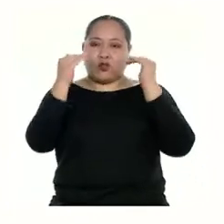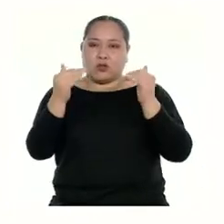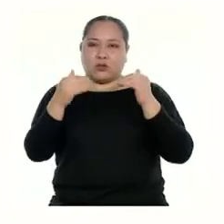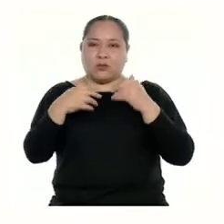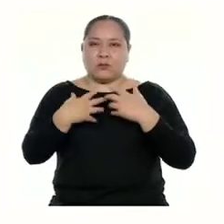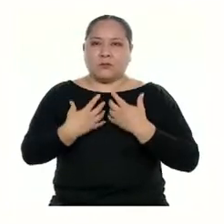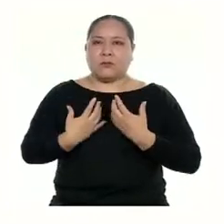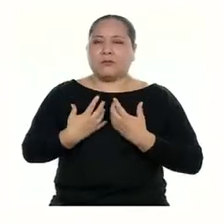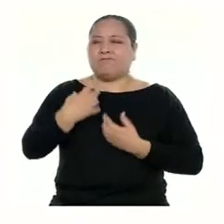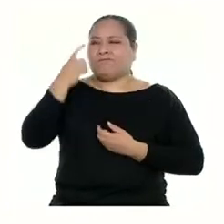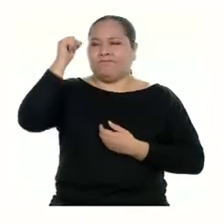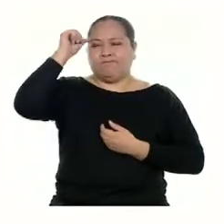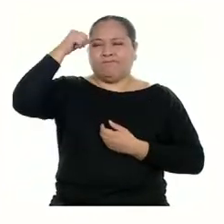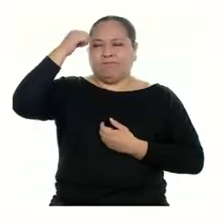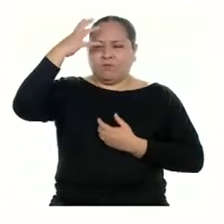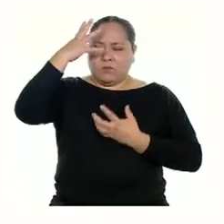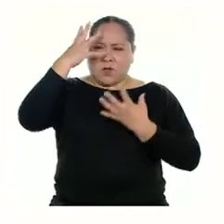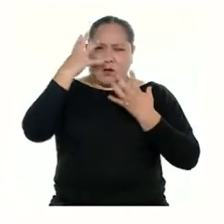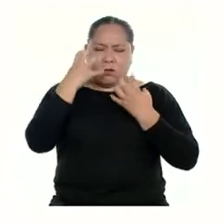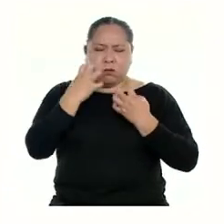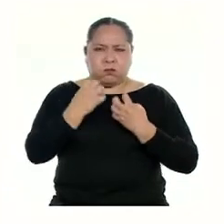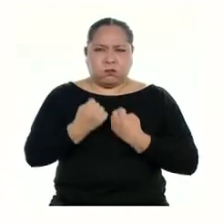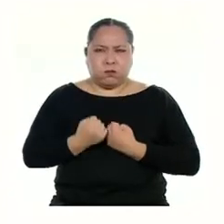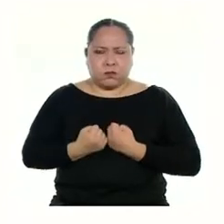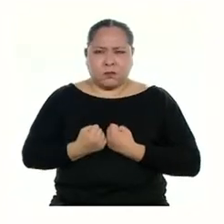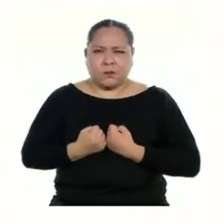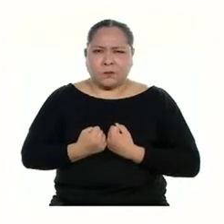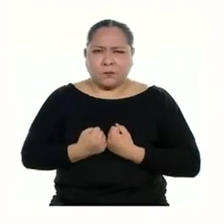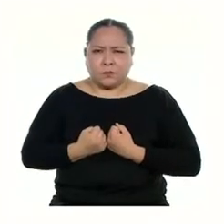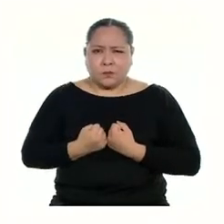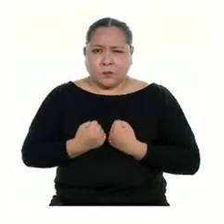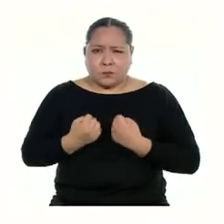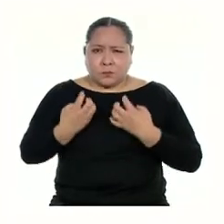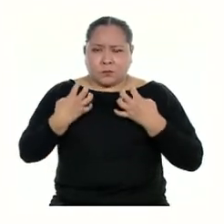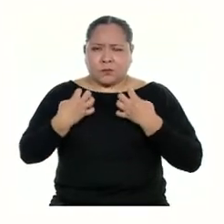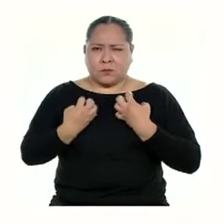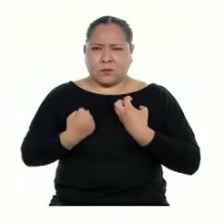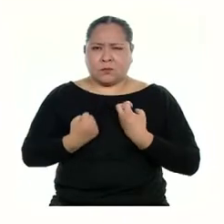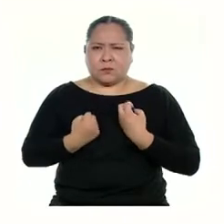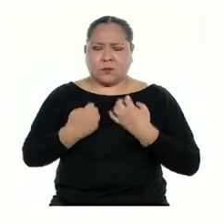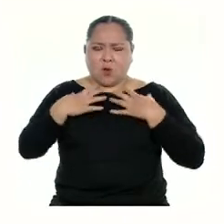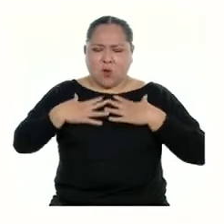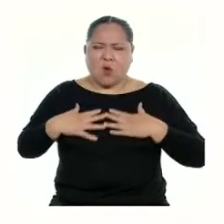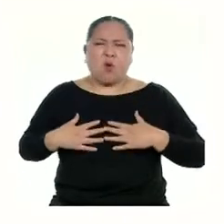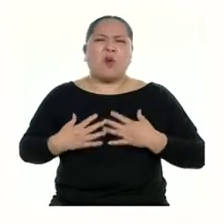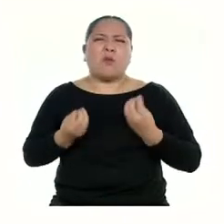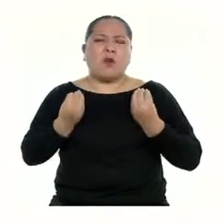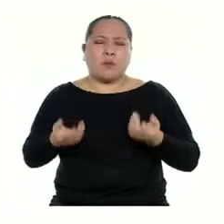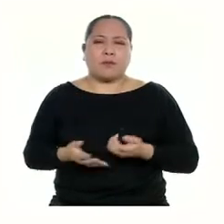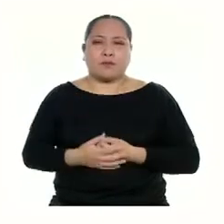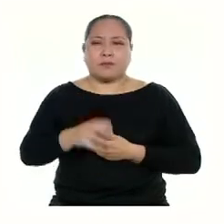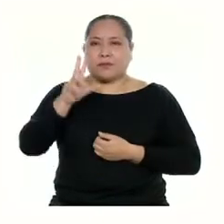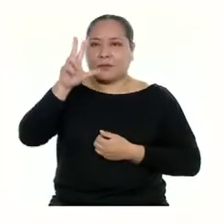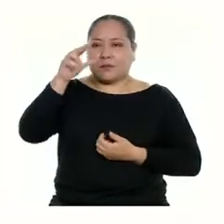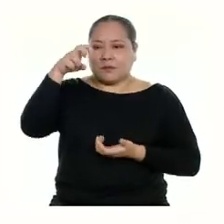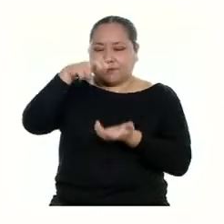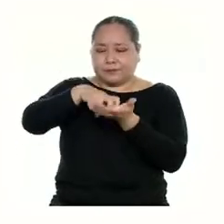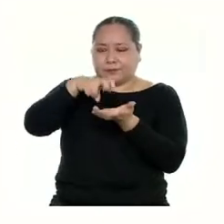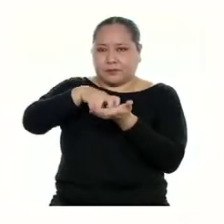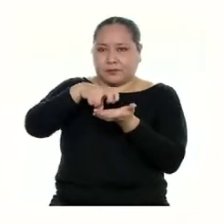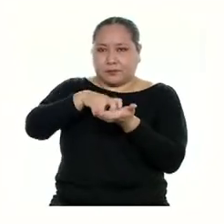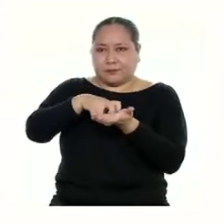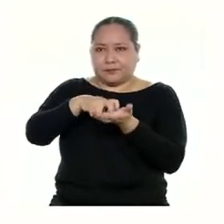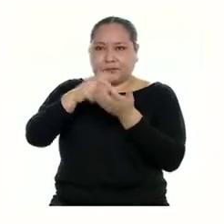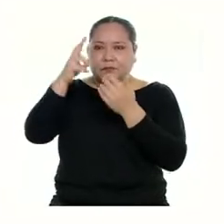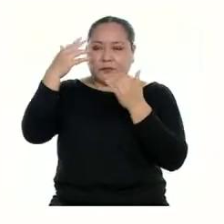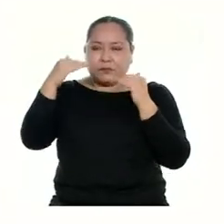agachado, voy a recordar cuando estoy molesto. ¿Sí? Así que de repente, ¿qué postura tiene mi cuerpo cuando estoy molesto? Y en posición tres, cuando estaba de cuclillas,